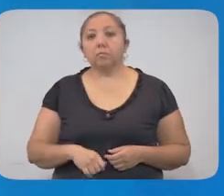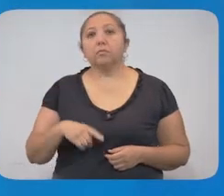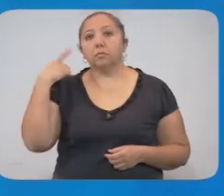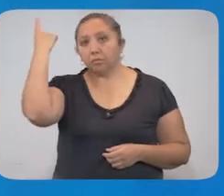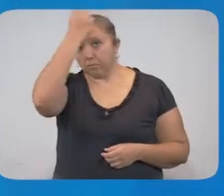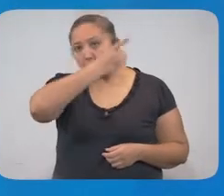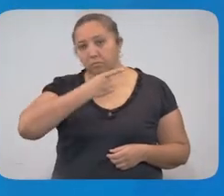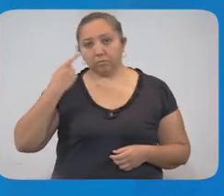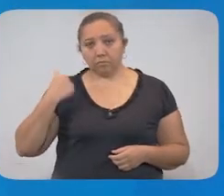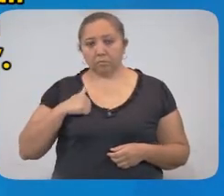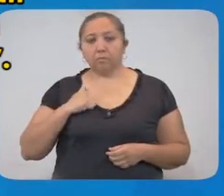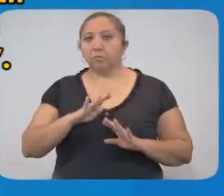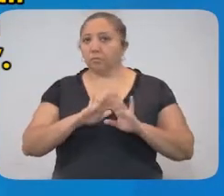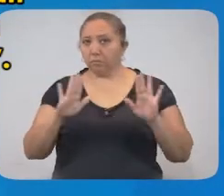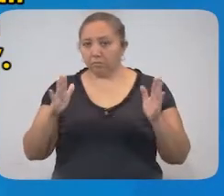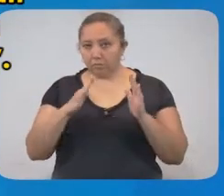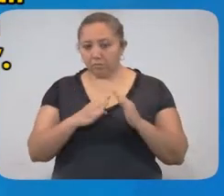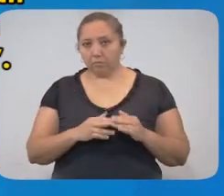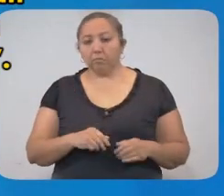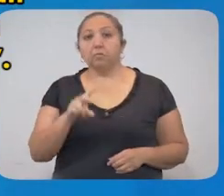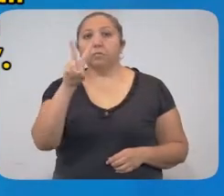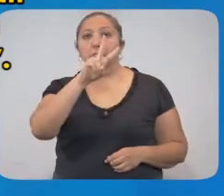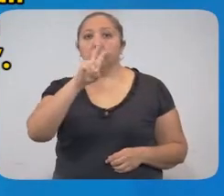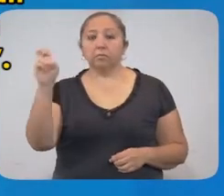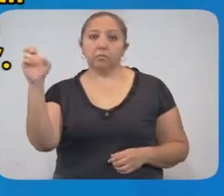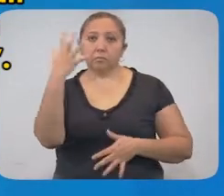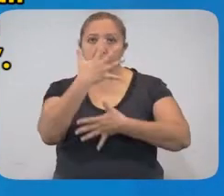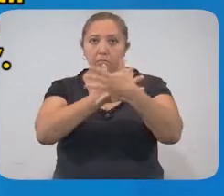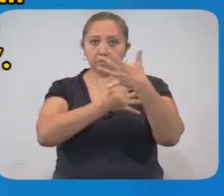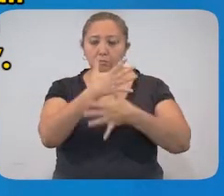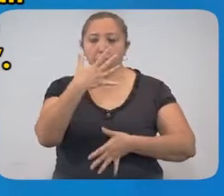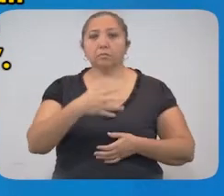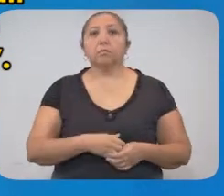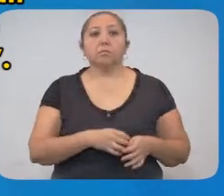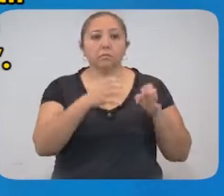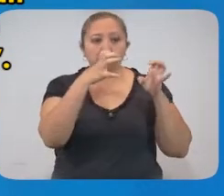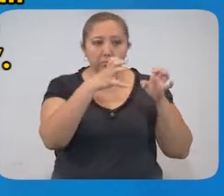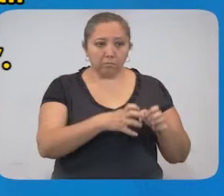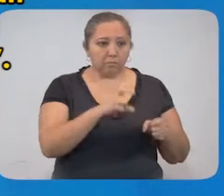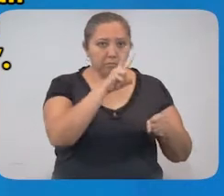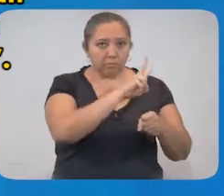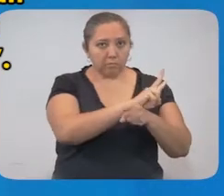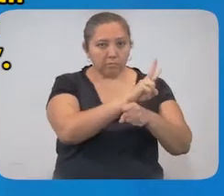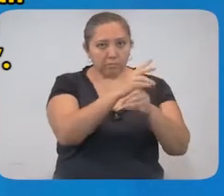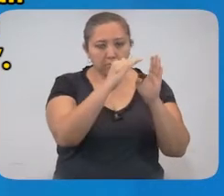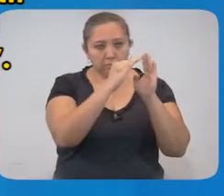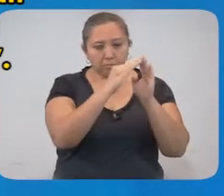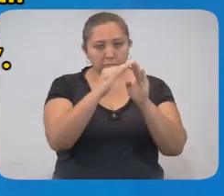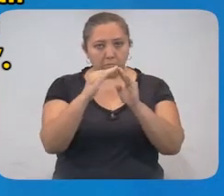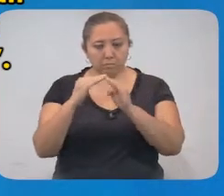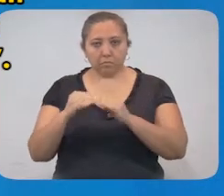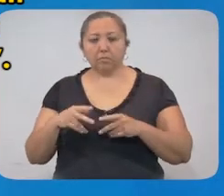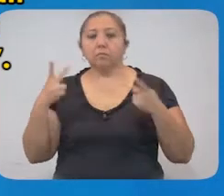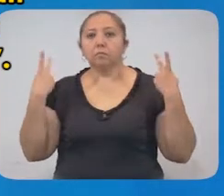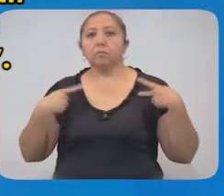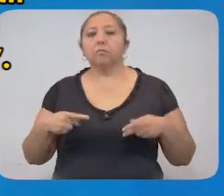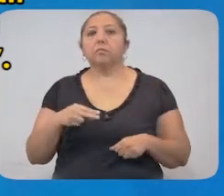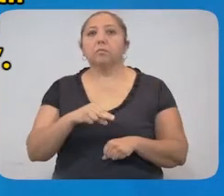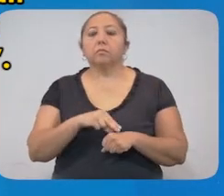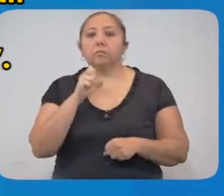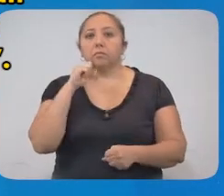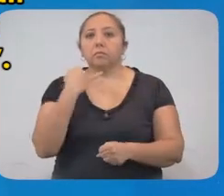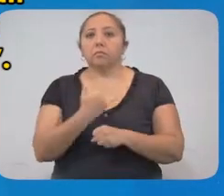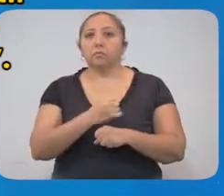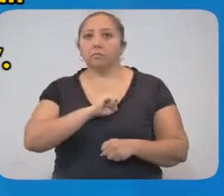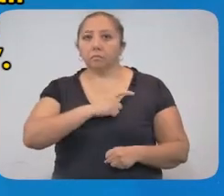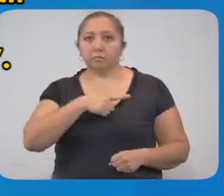diagnosticada en Canadá. 215 están estables, aislados y monitoreados constantemente por personal médico de